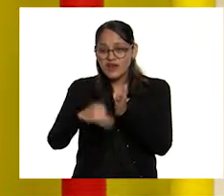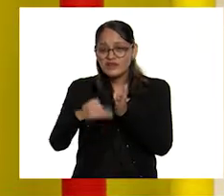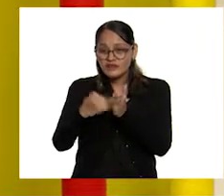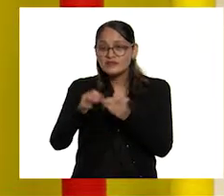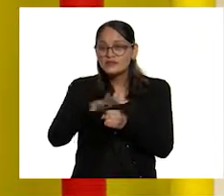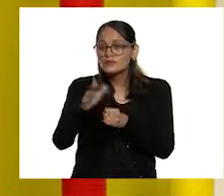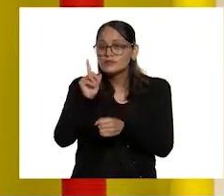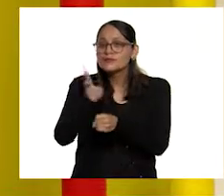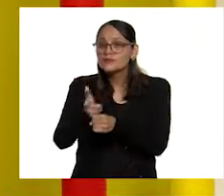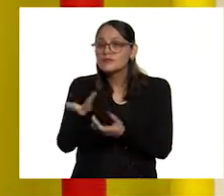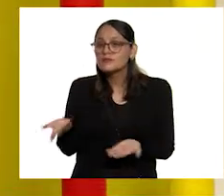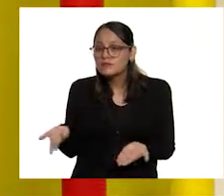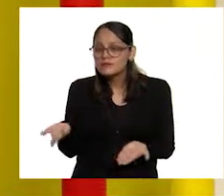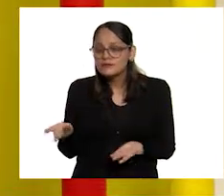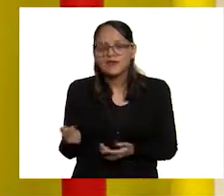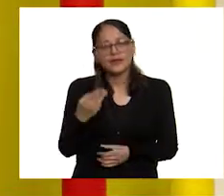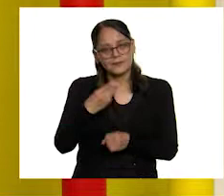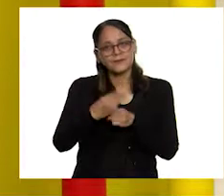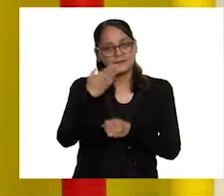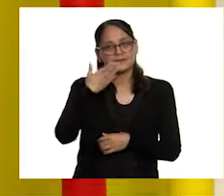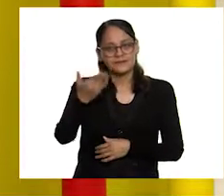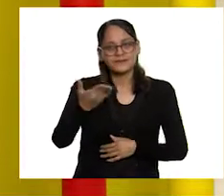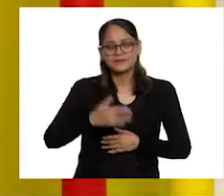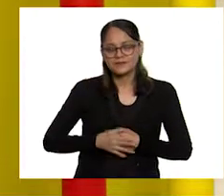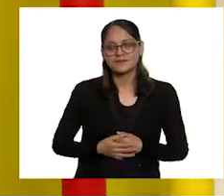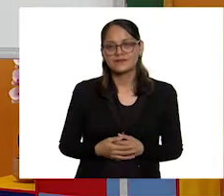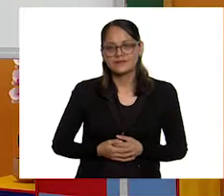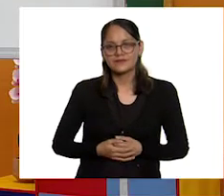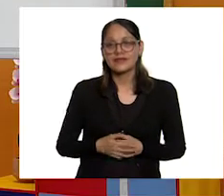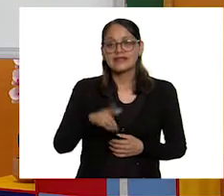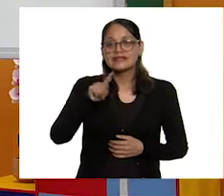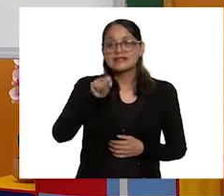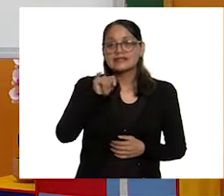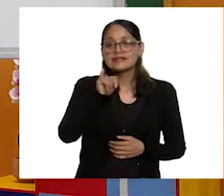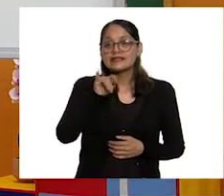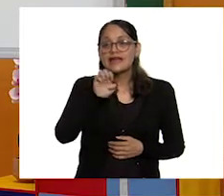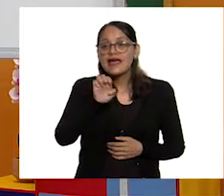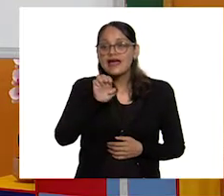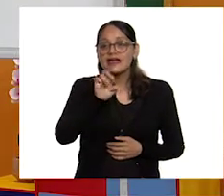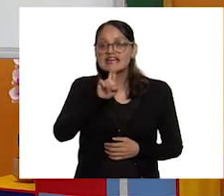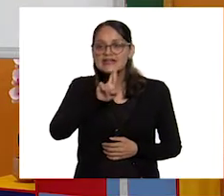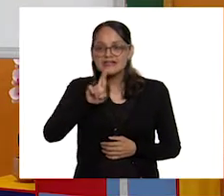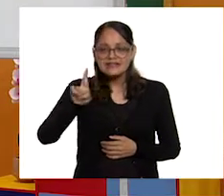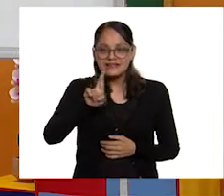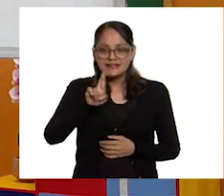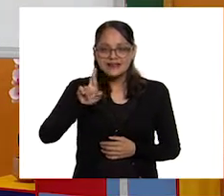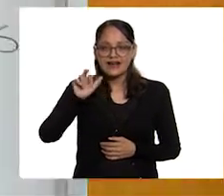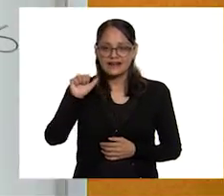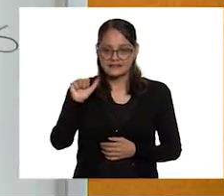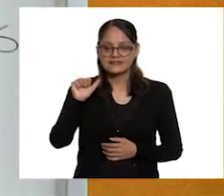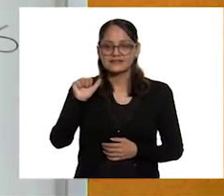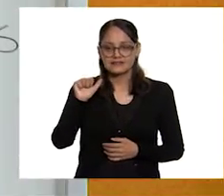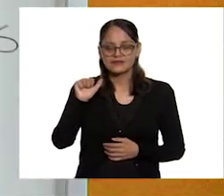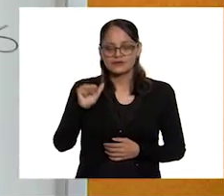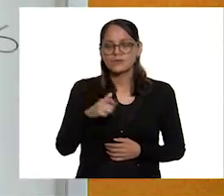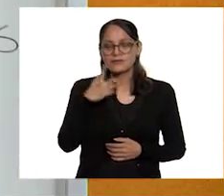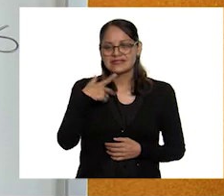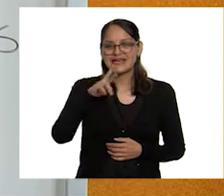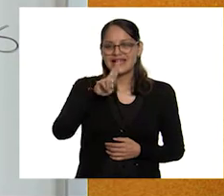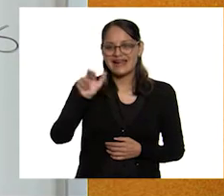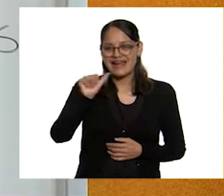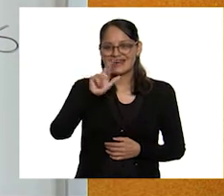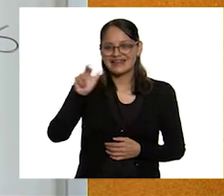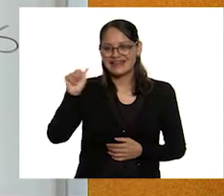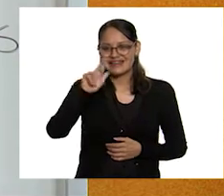identificaron? A ver. Muy bien. Es Tierra. Como R, R, R,